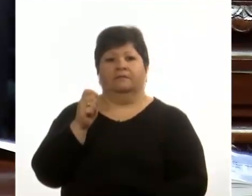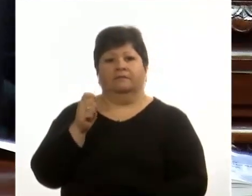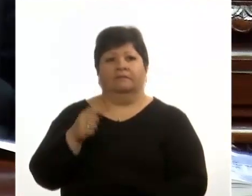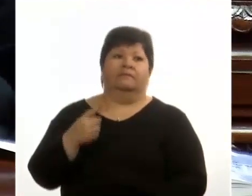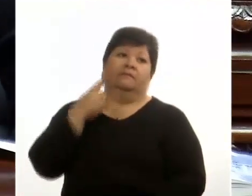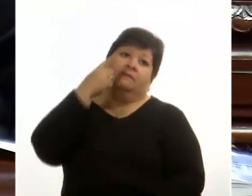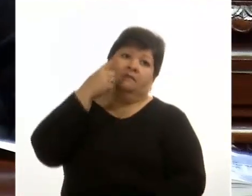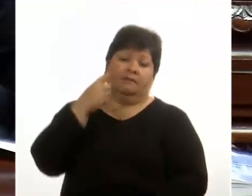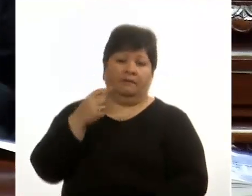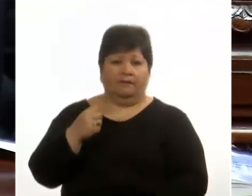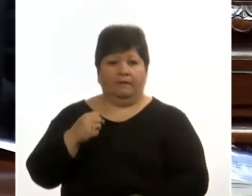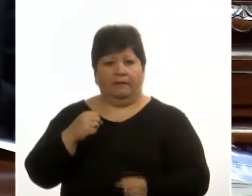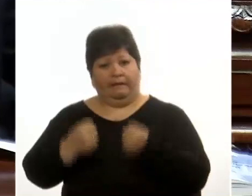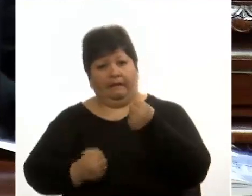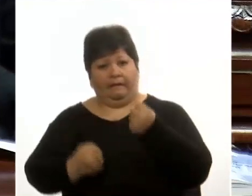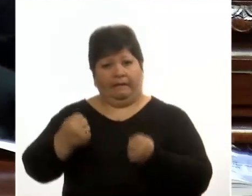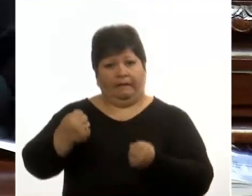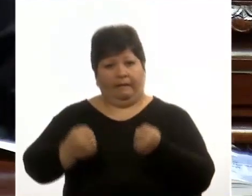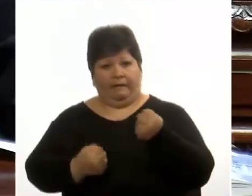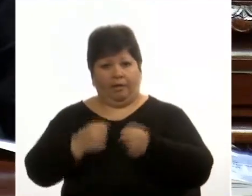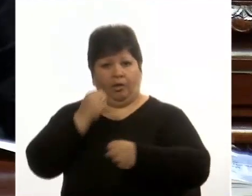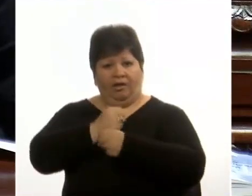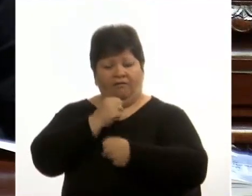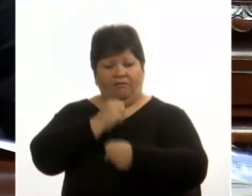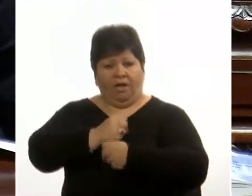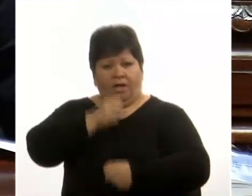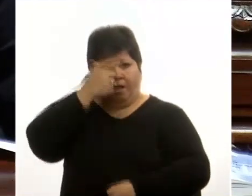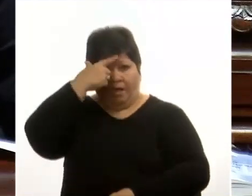que está usando el tractor. El que tiene que salir a la chacra.